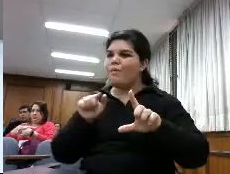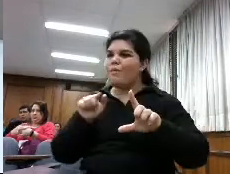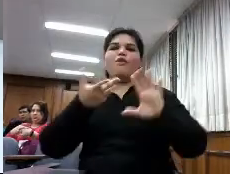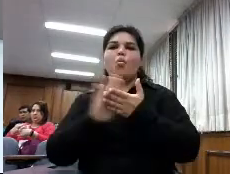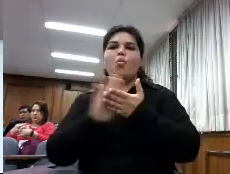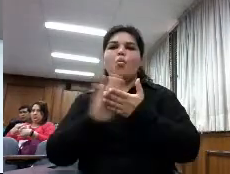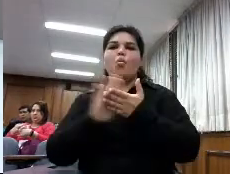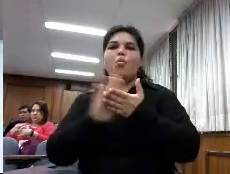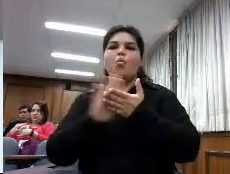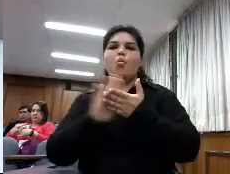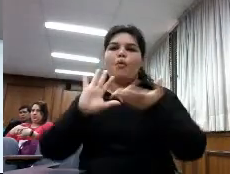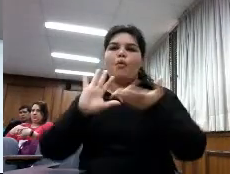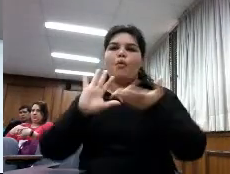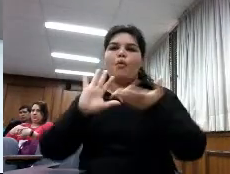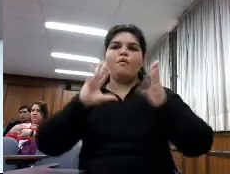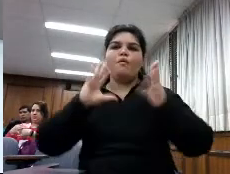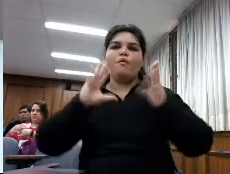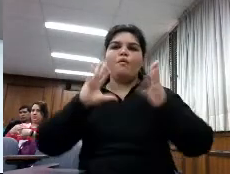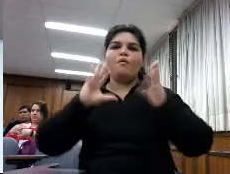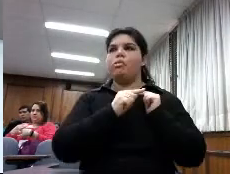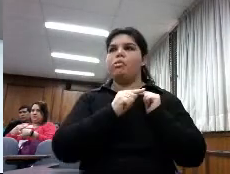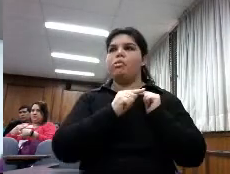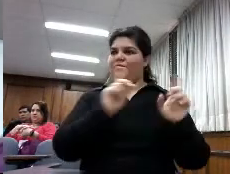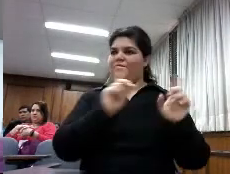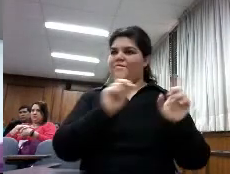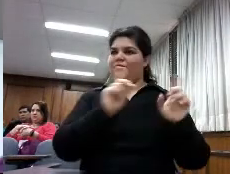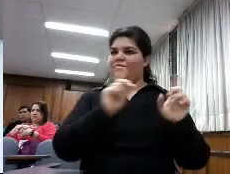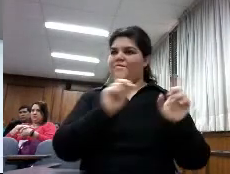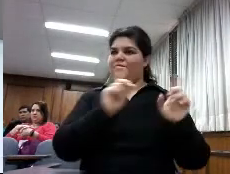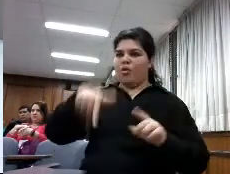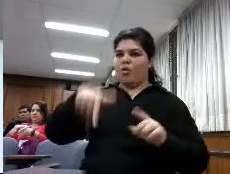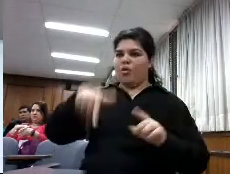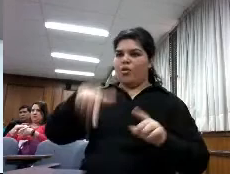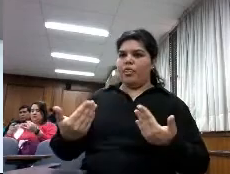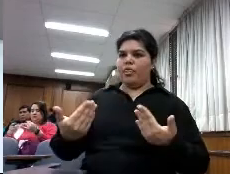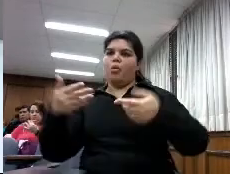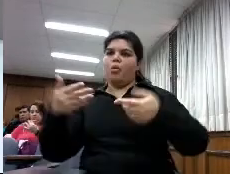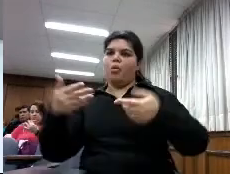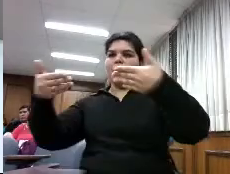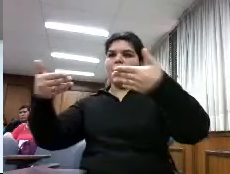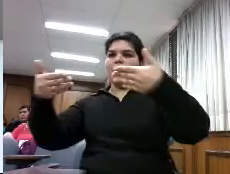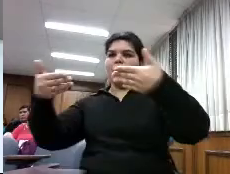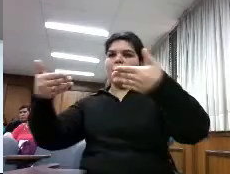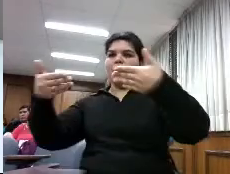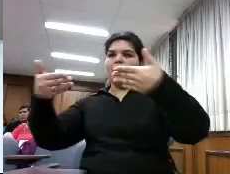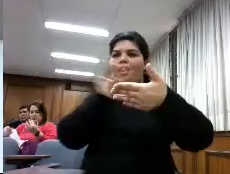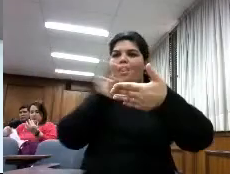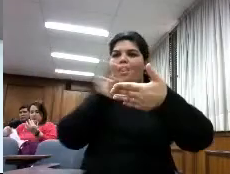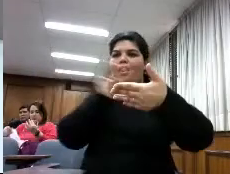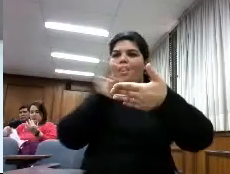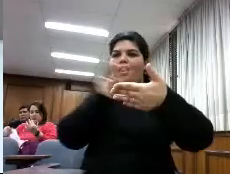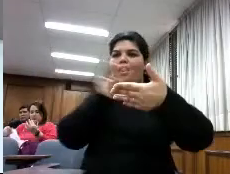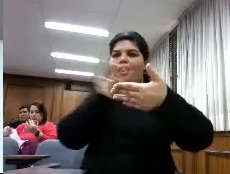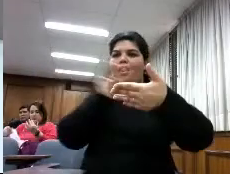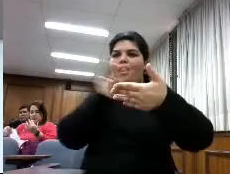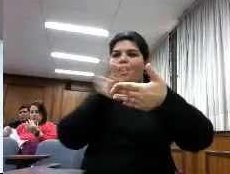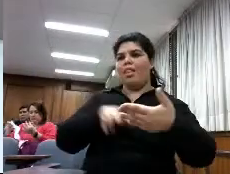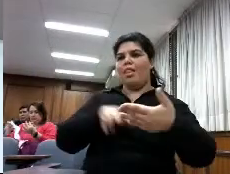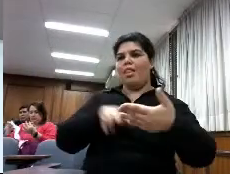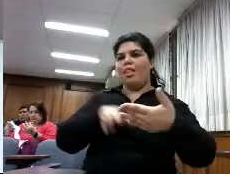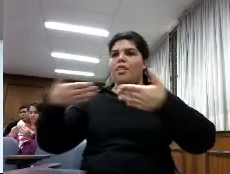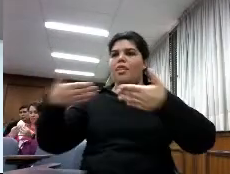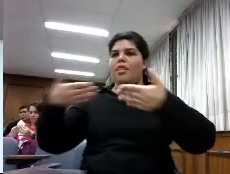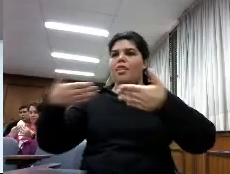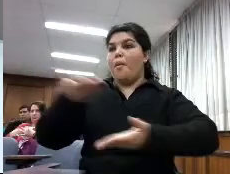ya podemos hacer lecturas en paralelo esto es lo importante tenemos que enseñar que podemos compartir los contenidos